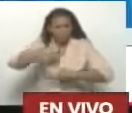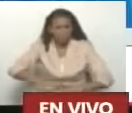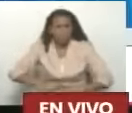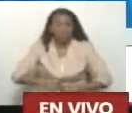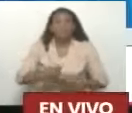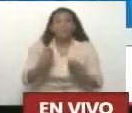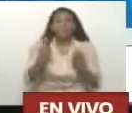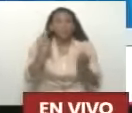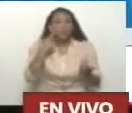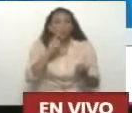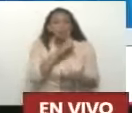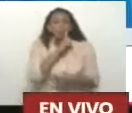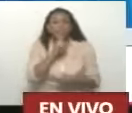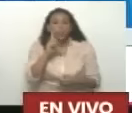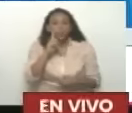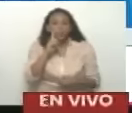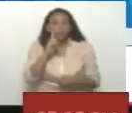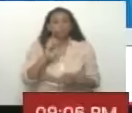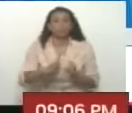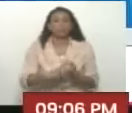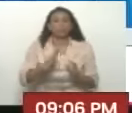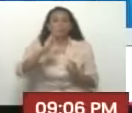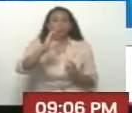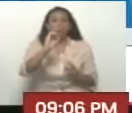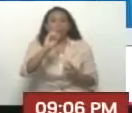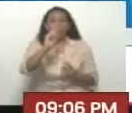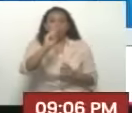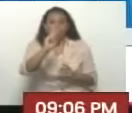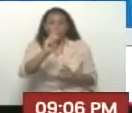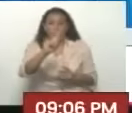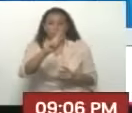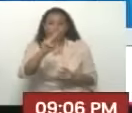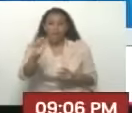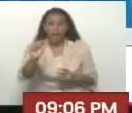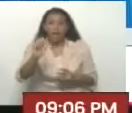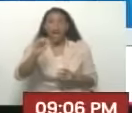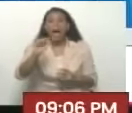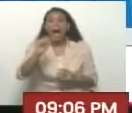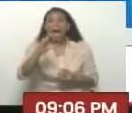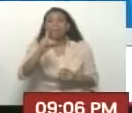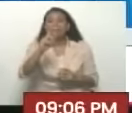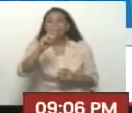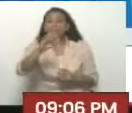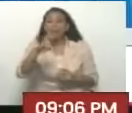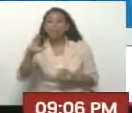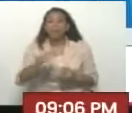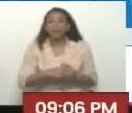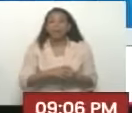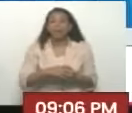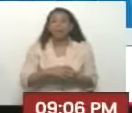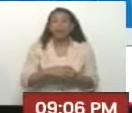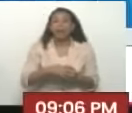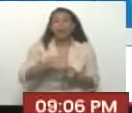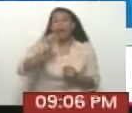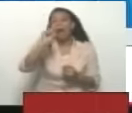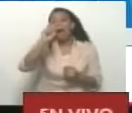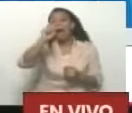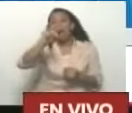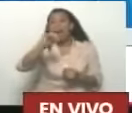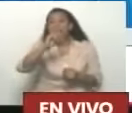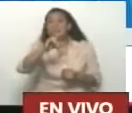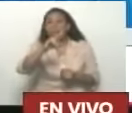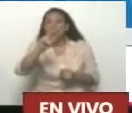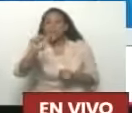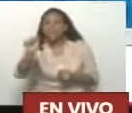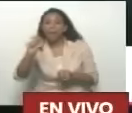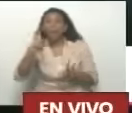trata del contraalmirante, compañero Aníbal Corrado, que a partir de hoy será el nuevo